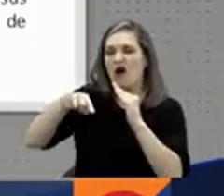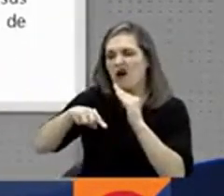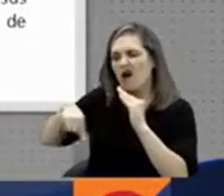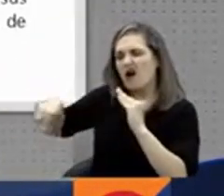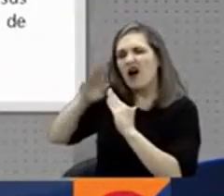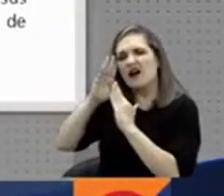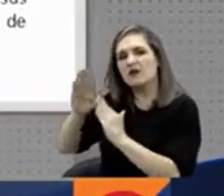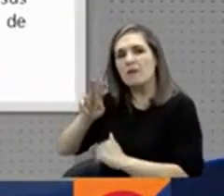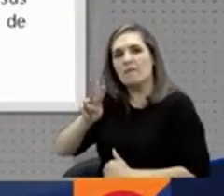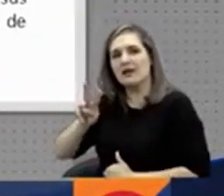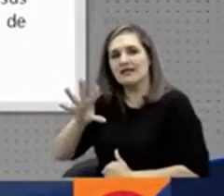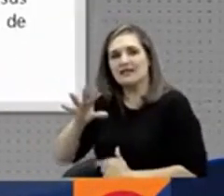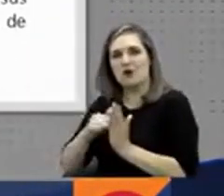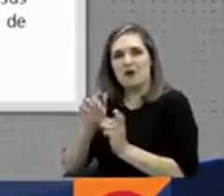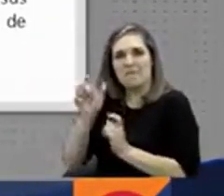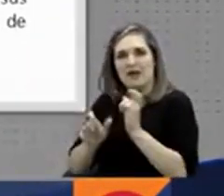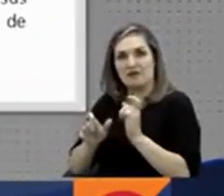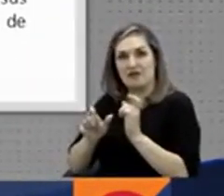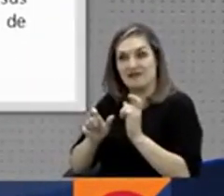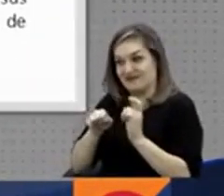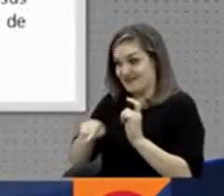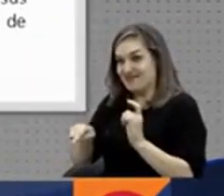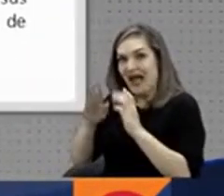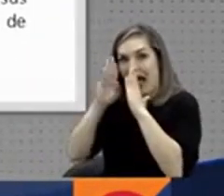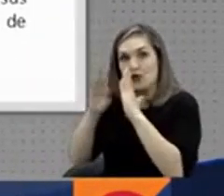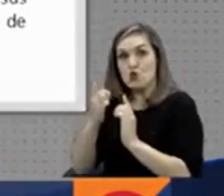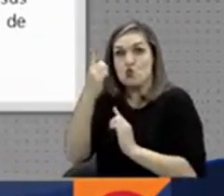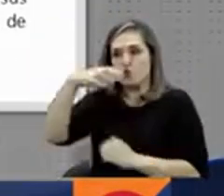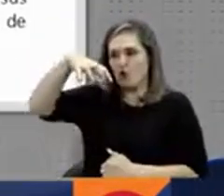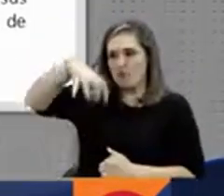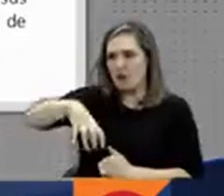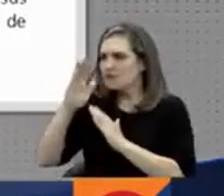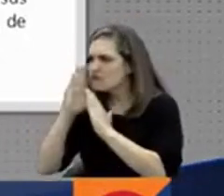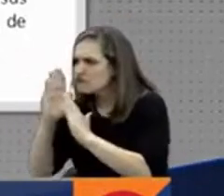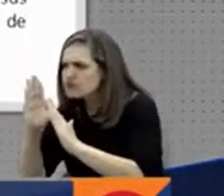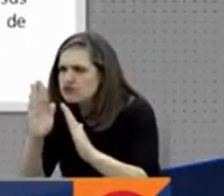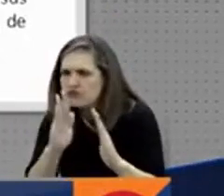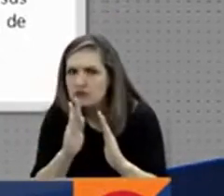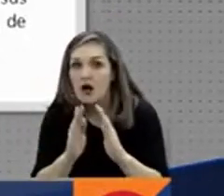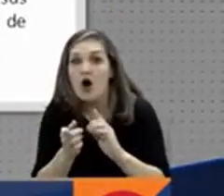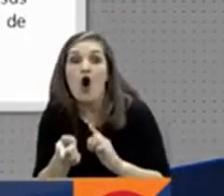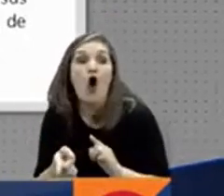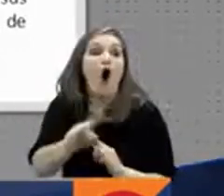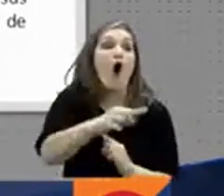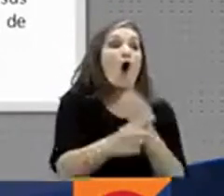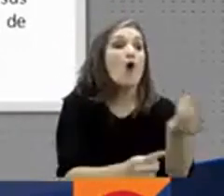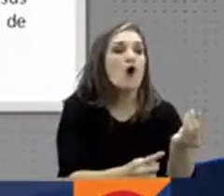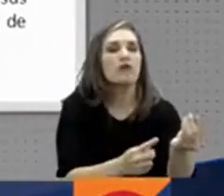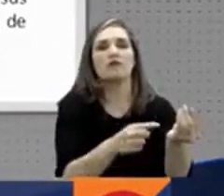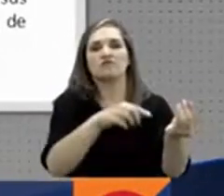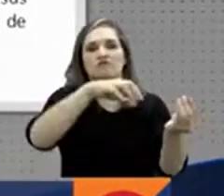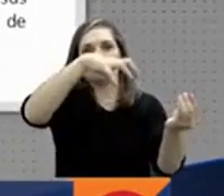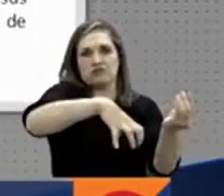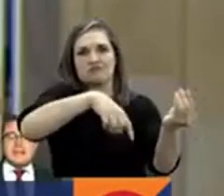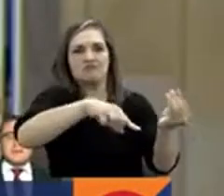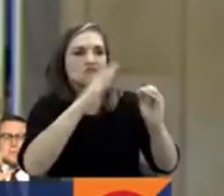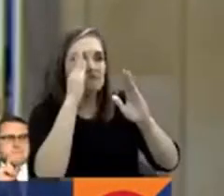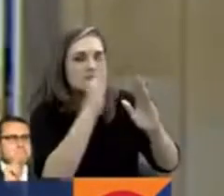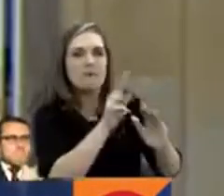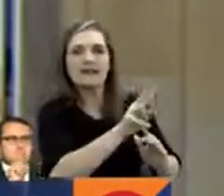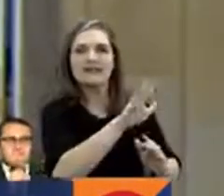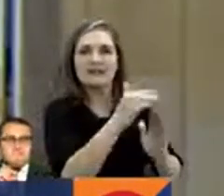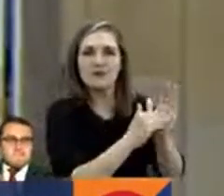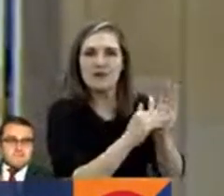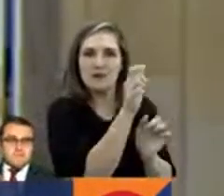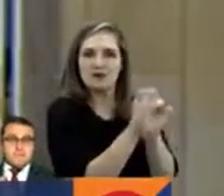25 mil habitantes para garantizar la capacidad de cuidado de la salud y prevención de la enfermedad de dicho grupo. Se